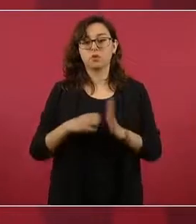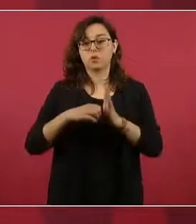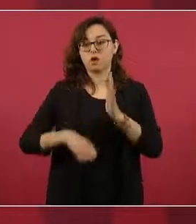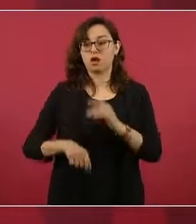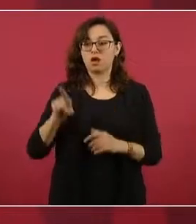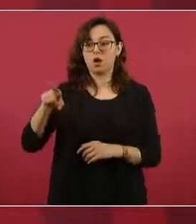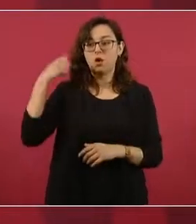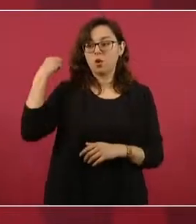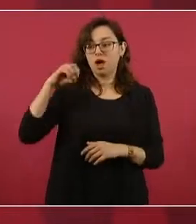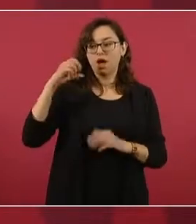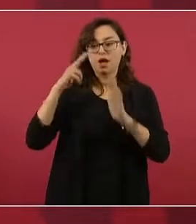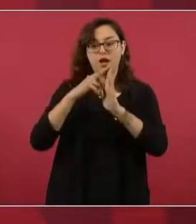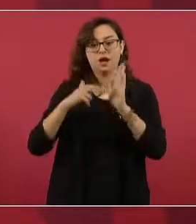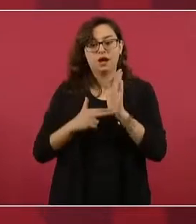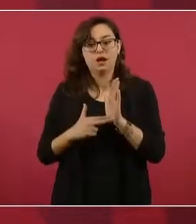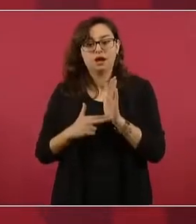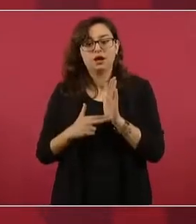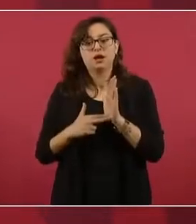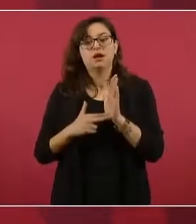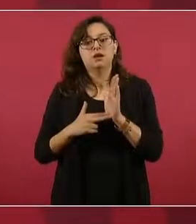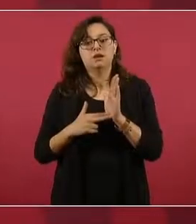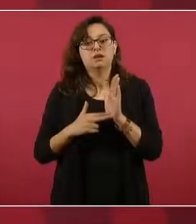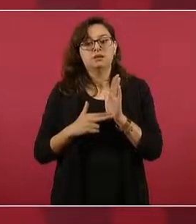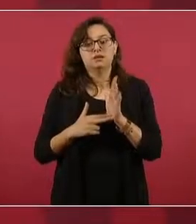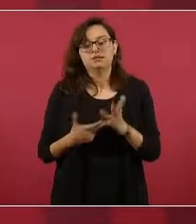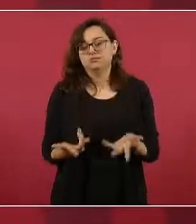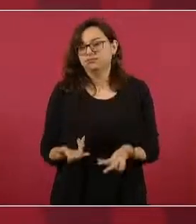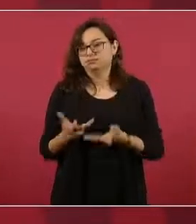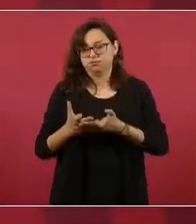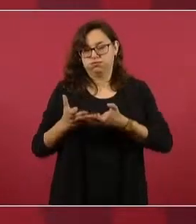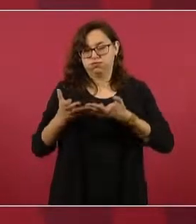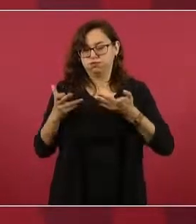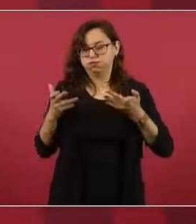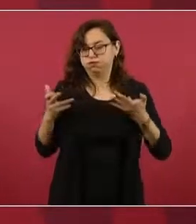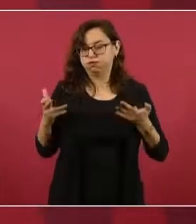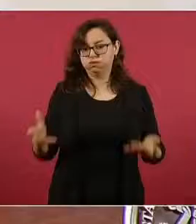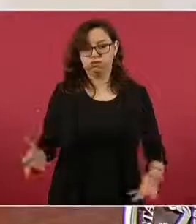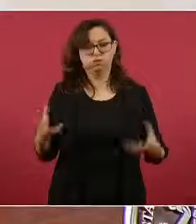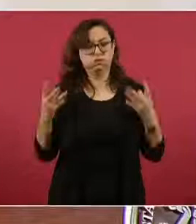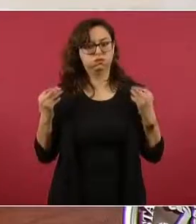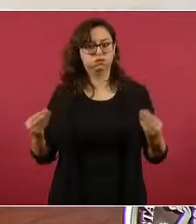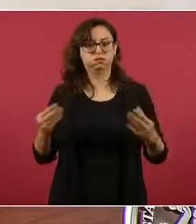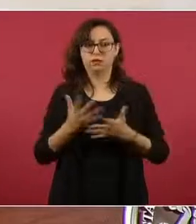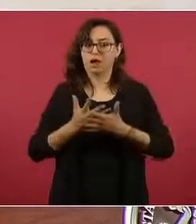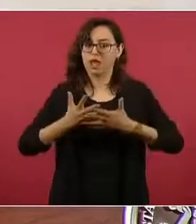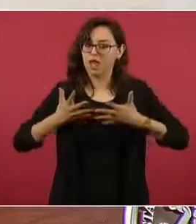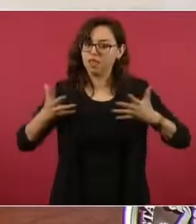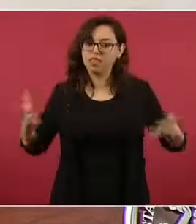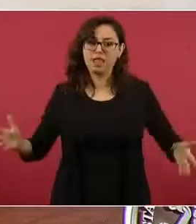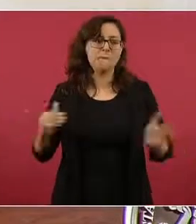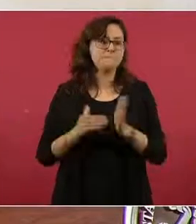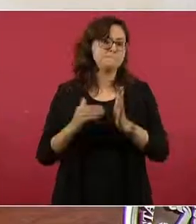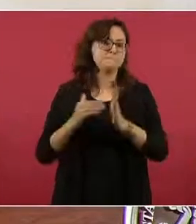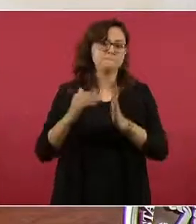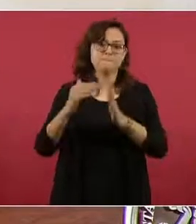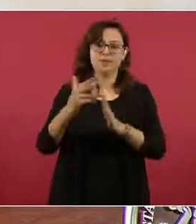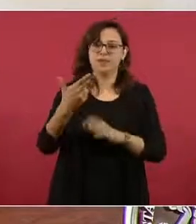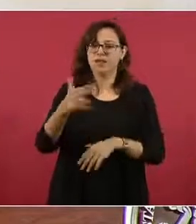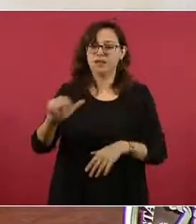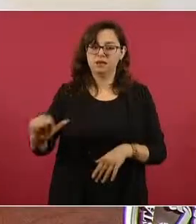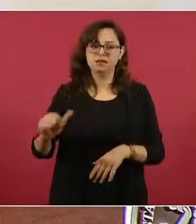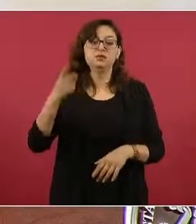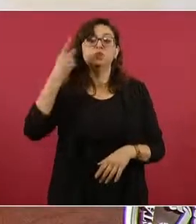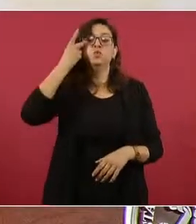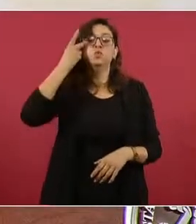son miles de hectáreas de propiedad federal